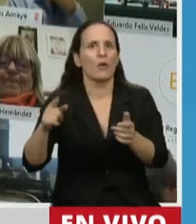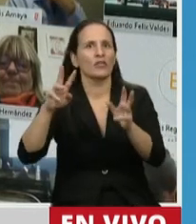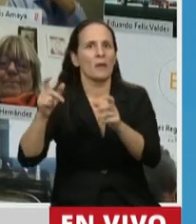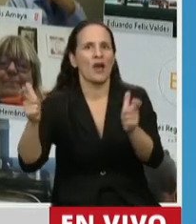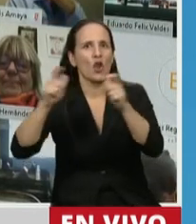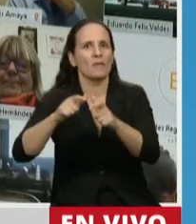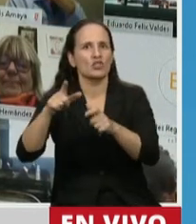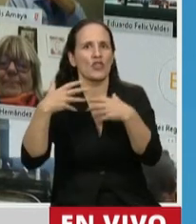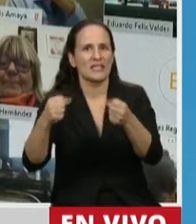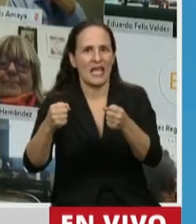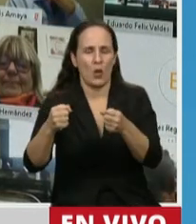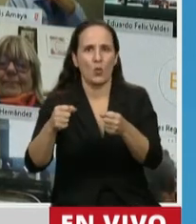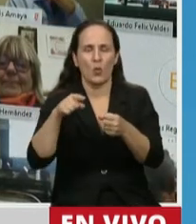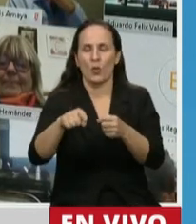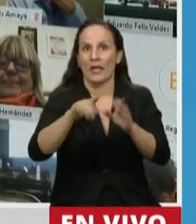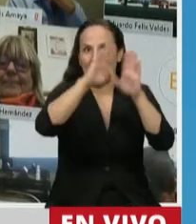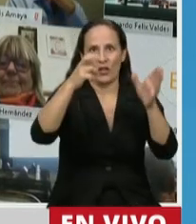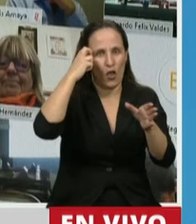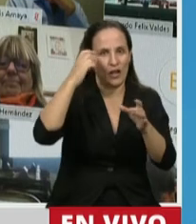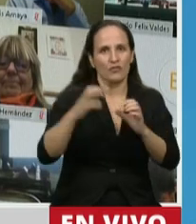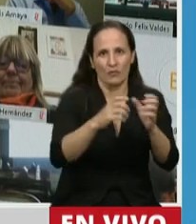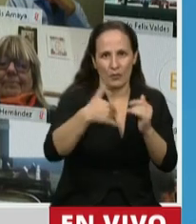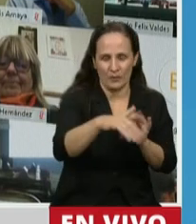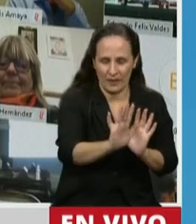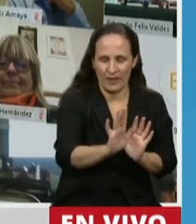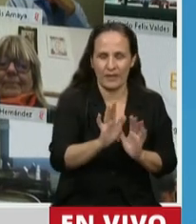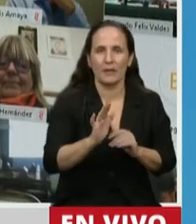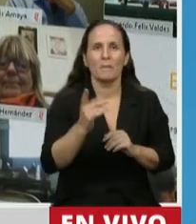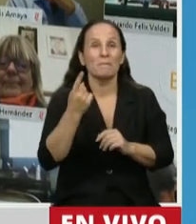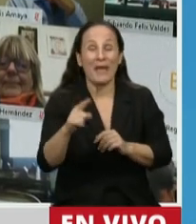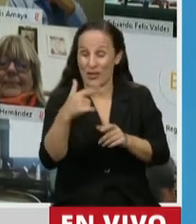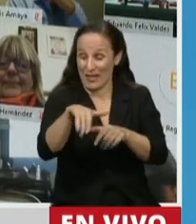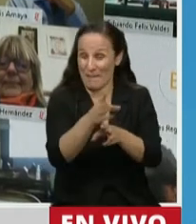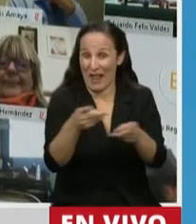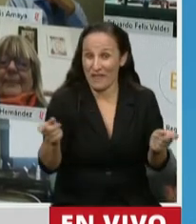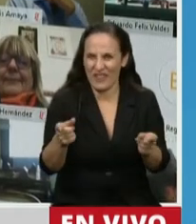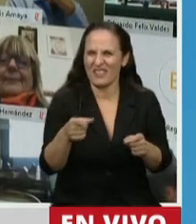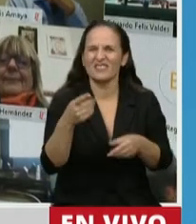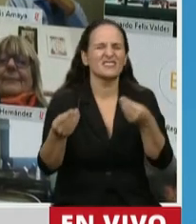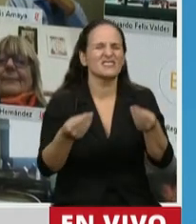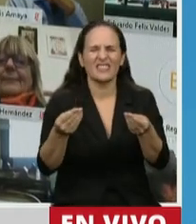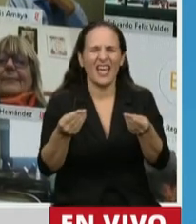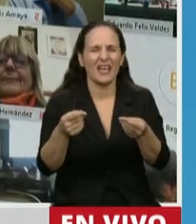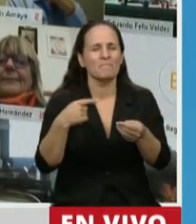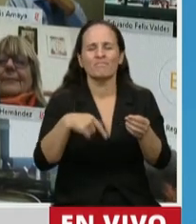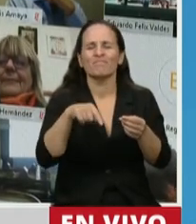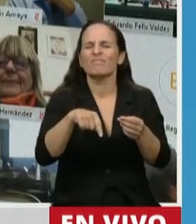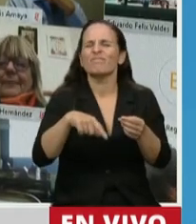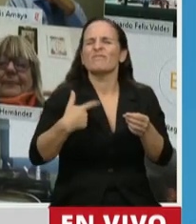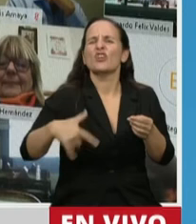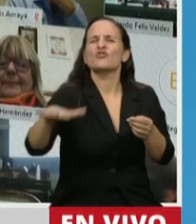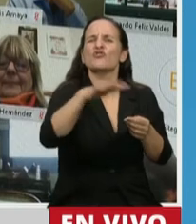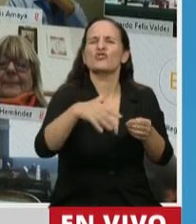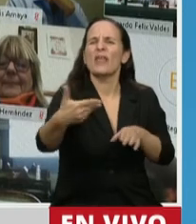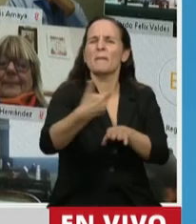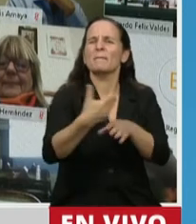y para todo el Congreso. Pero para terminar, digo, empecemos a poner las cuestiones que tienen que ver con lo que la sociedad nos